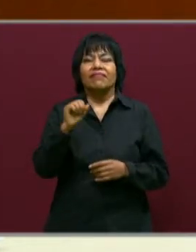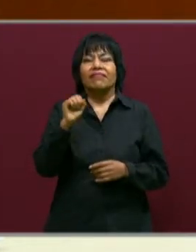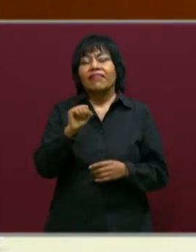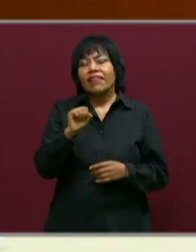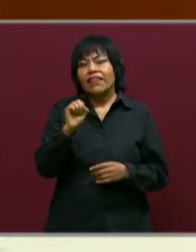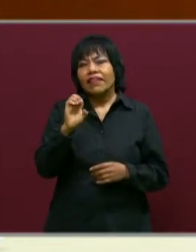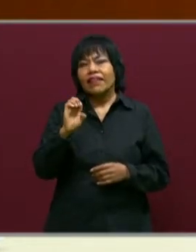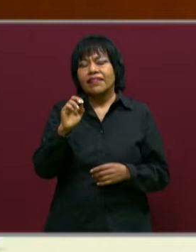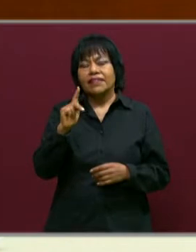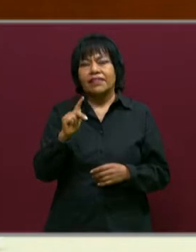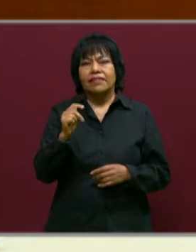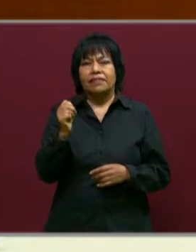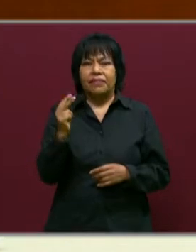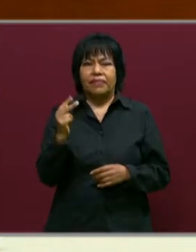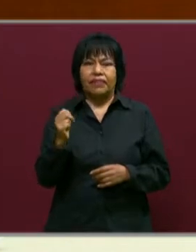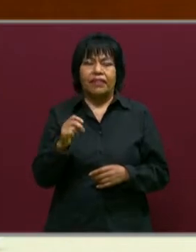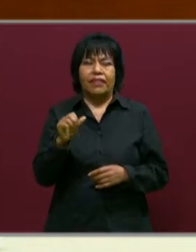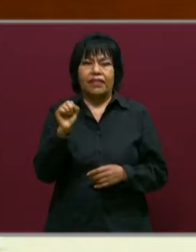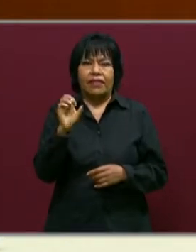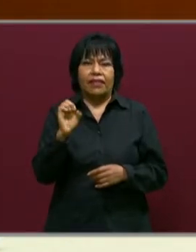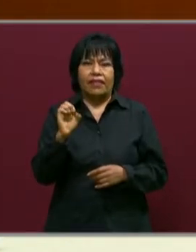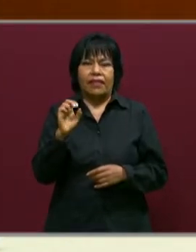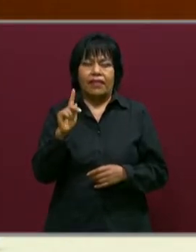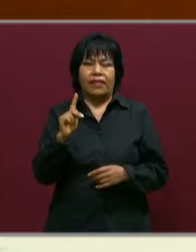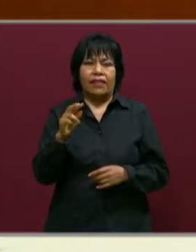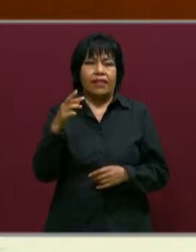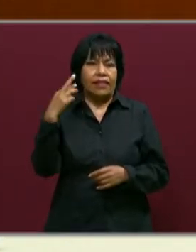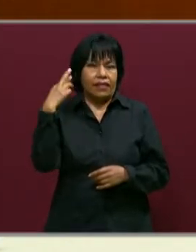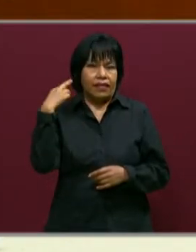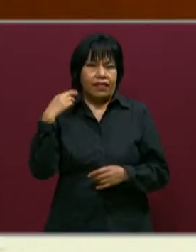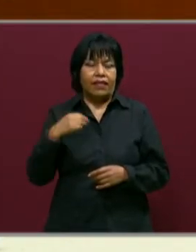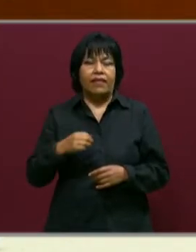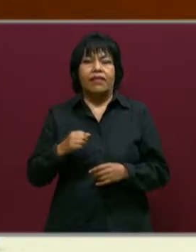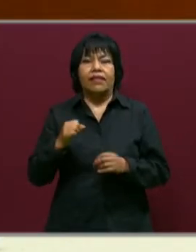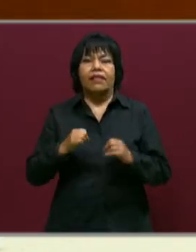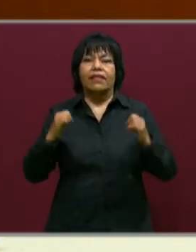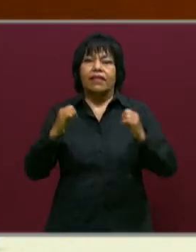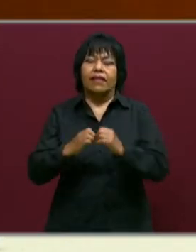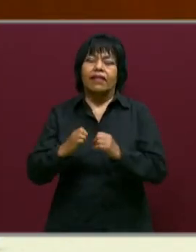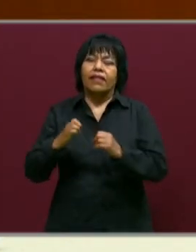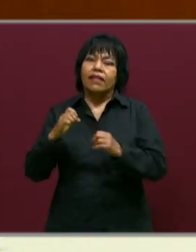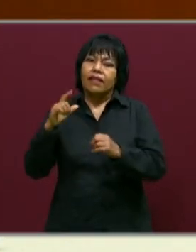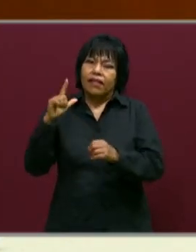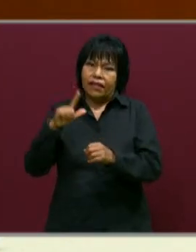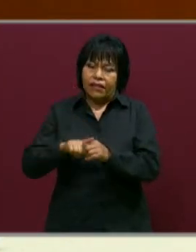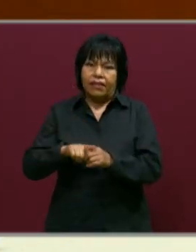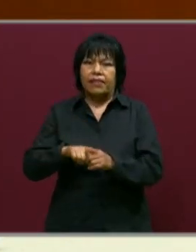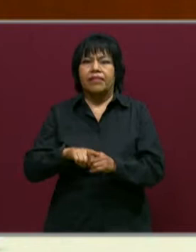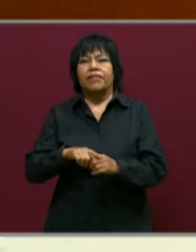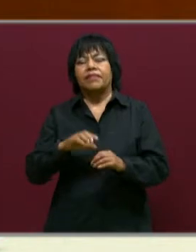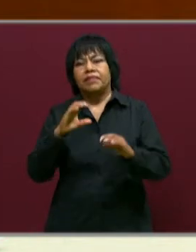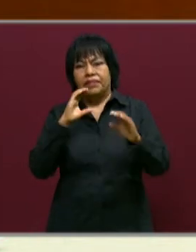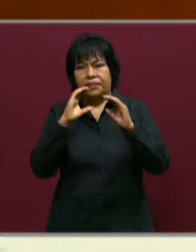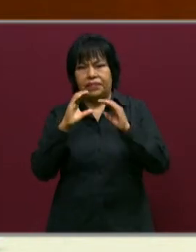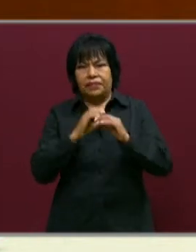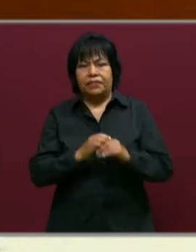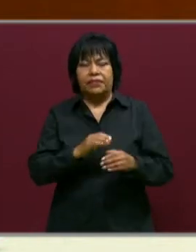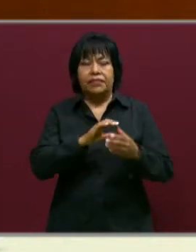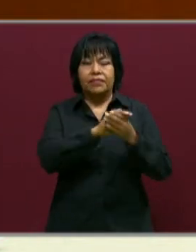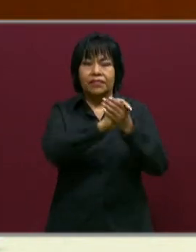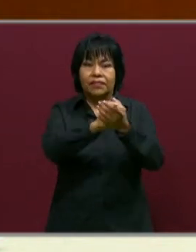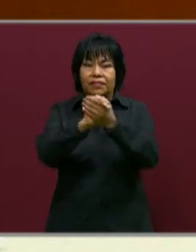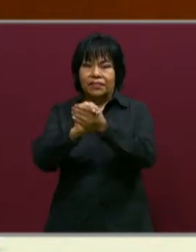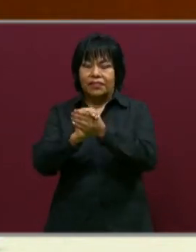señales de SED Televisión, de SED Radio y de la Red Estatal de Radiodifusoras a lo largo y ancho del Estado. Un saludo a todos los que nos